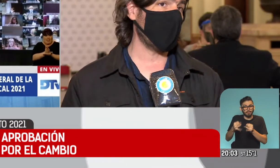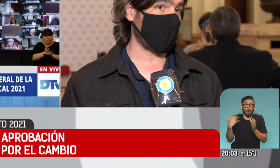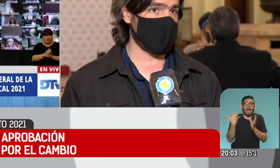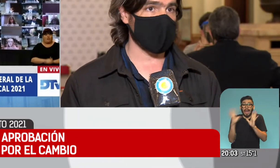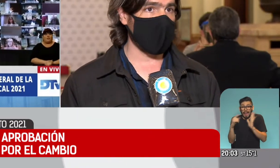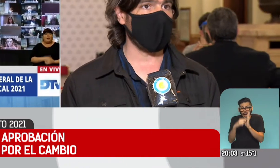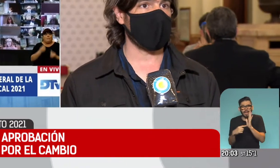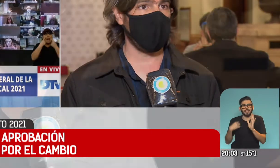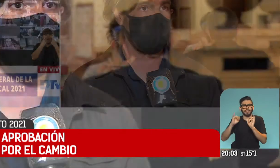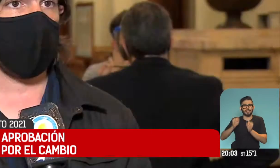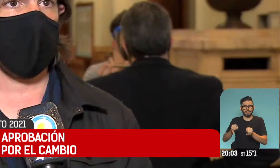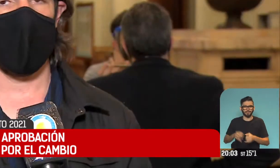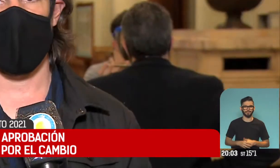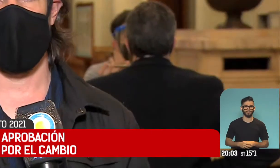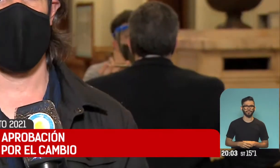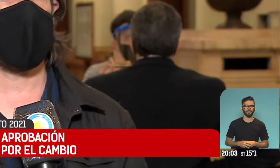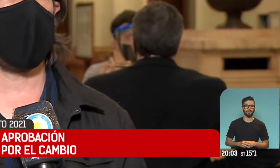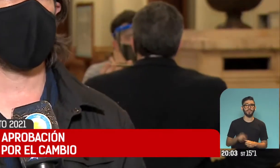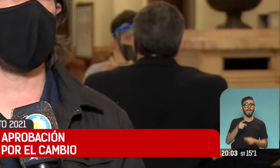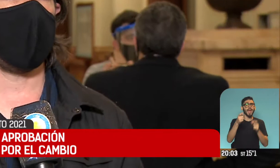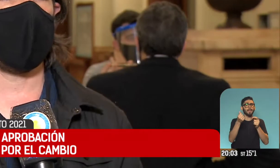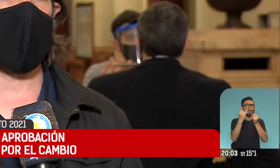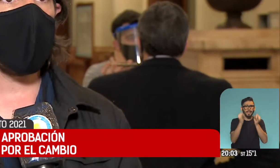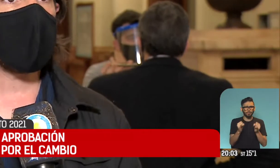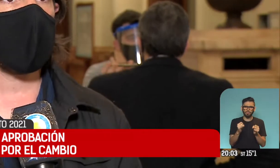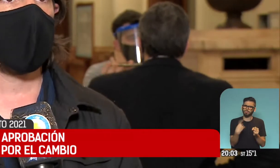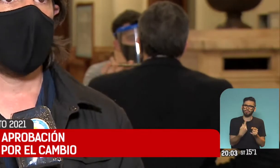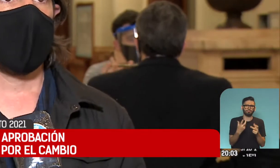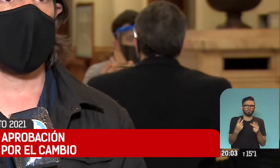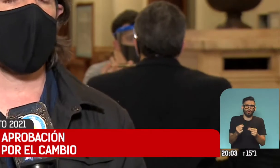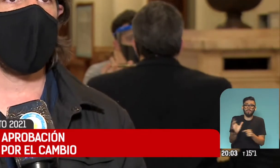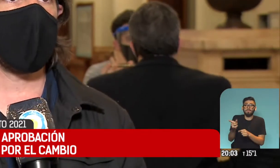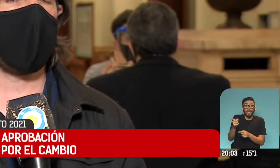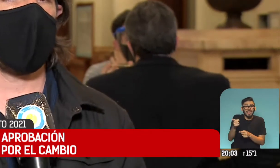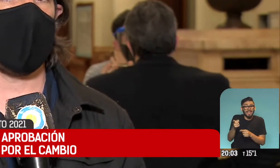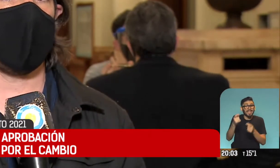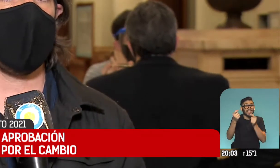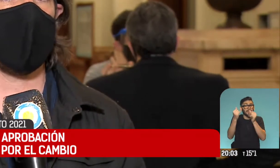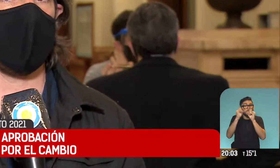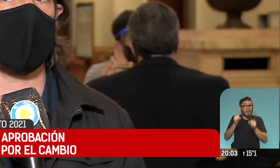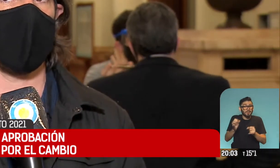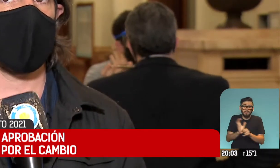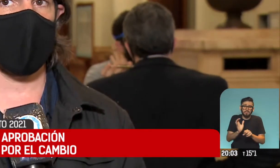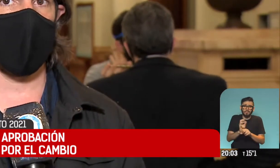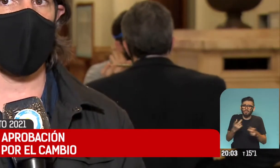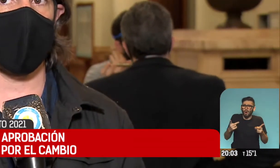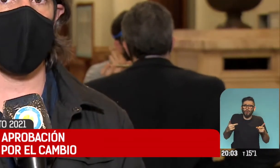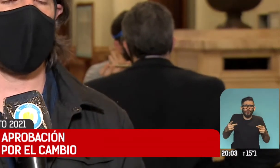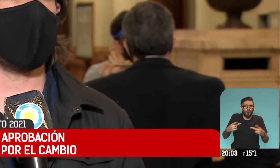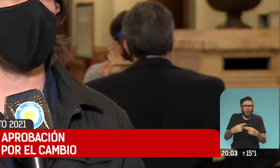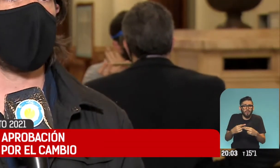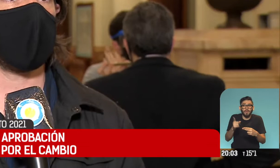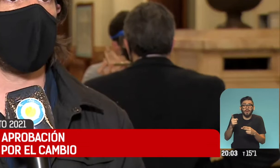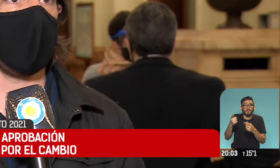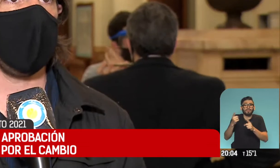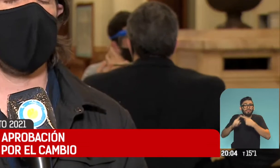Nosotros vamos a rechazar este presupuesto porque es un presupuesto de ajuste que está hecho a la medida de la negociación con el